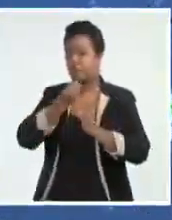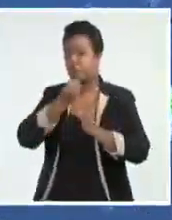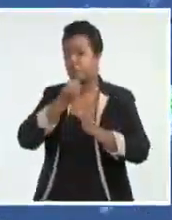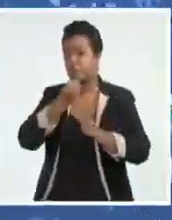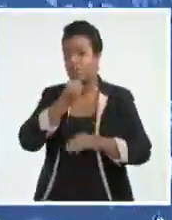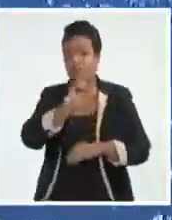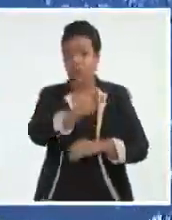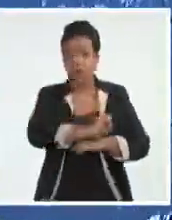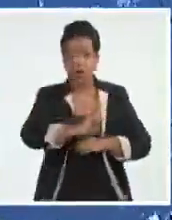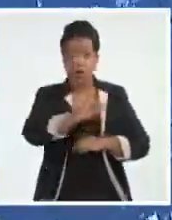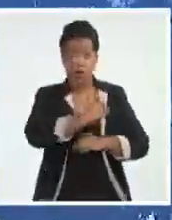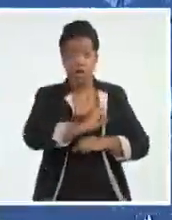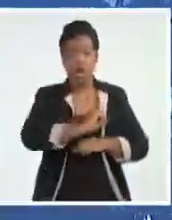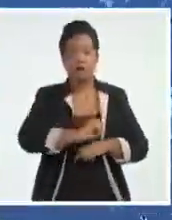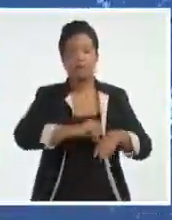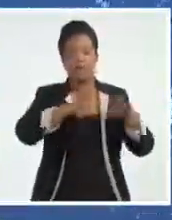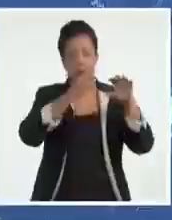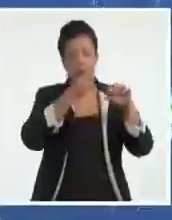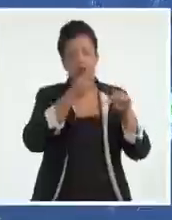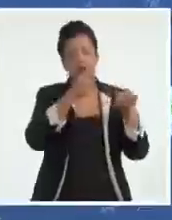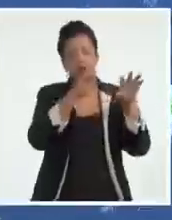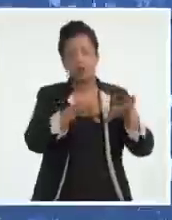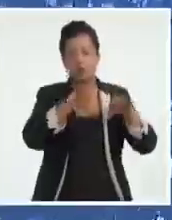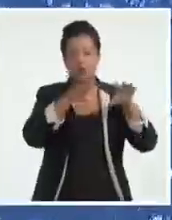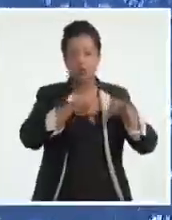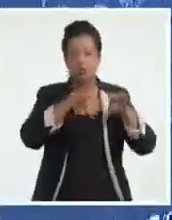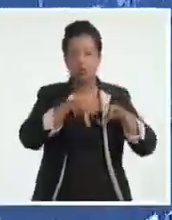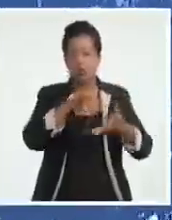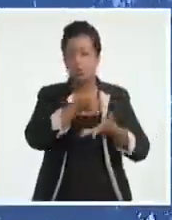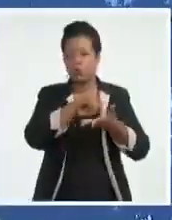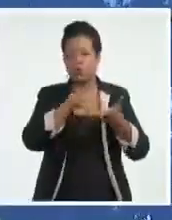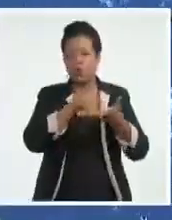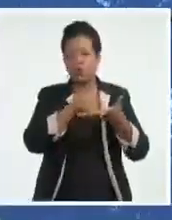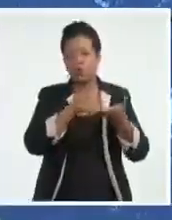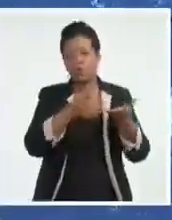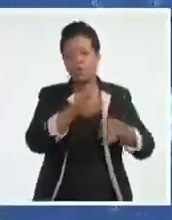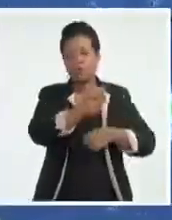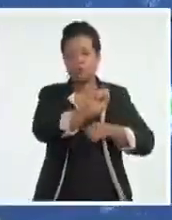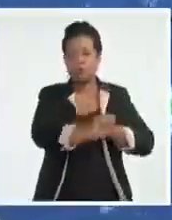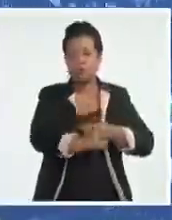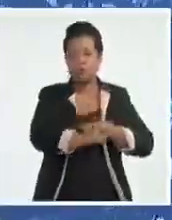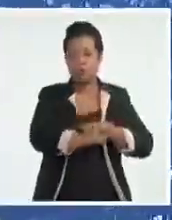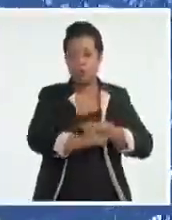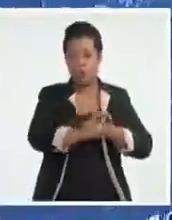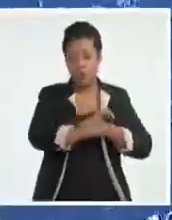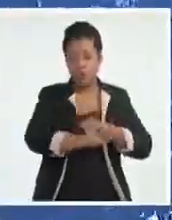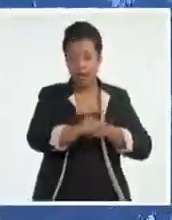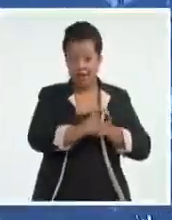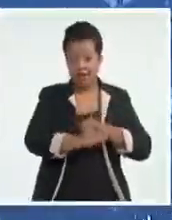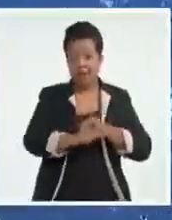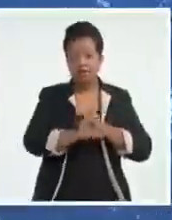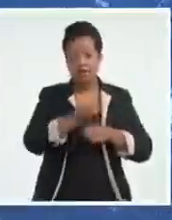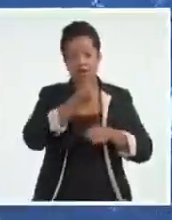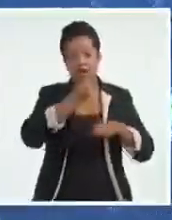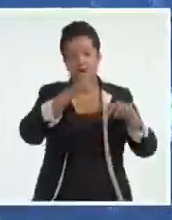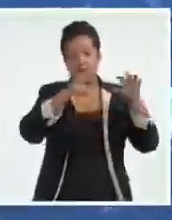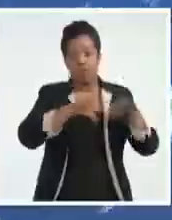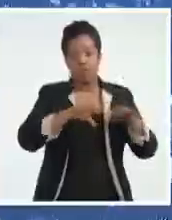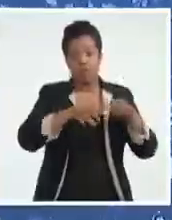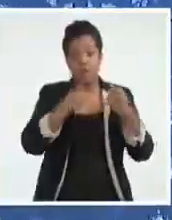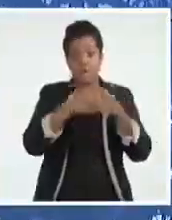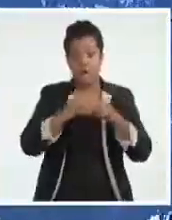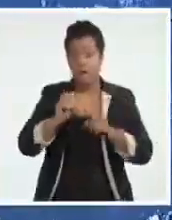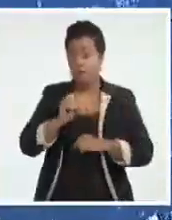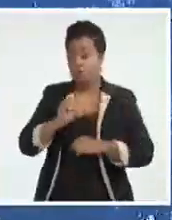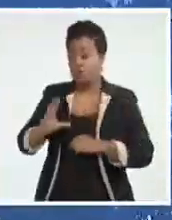que tendrá la mayor probabilidad de lluvia en localidades del interior y sur de casi toda la mitad oriental, aunque en el occidente vamos a